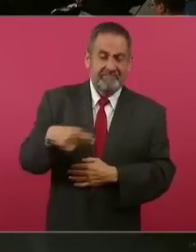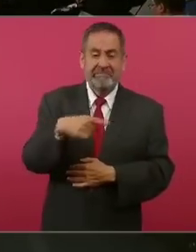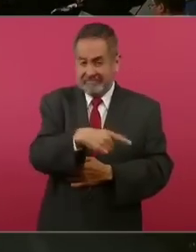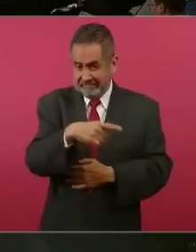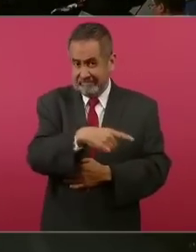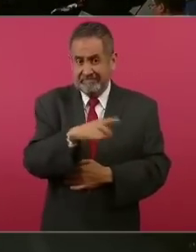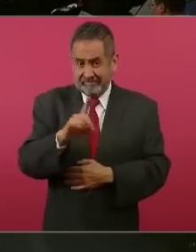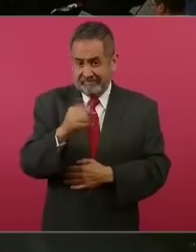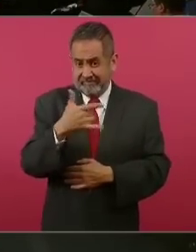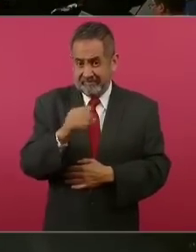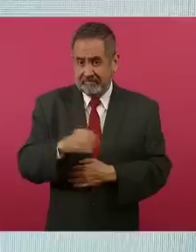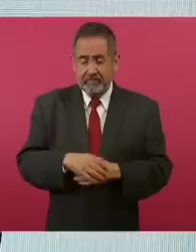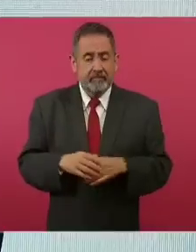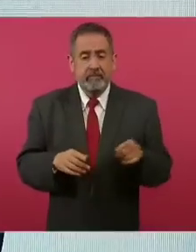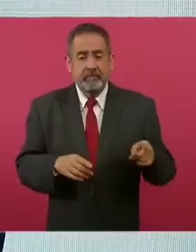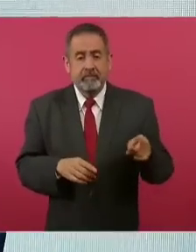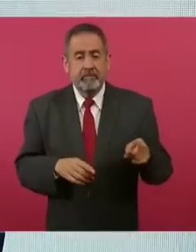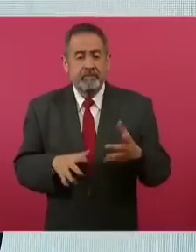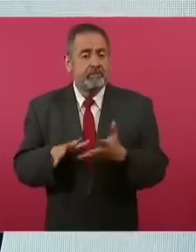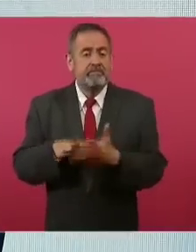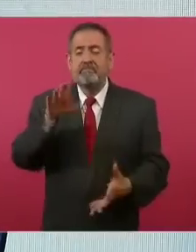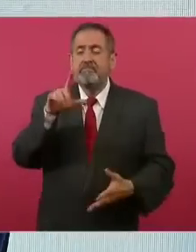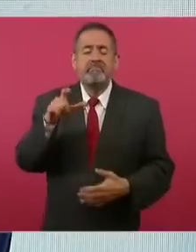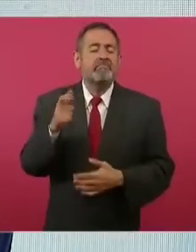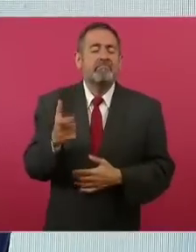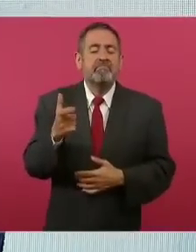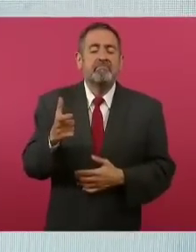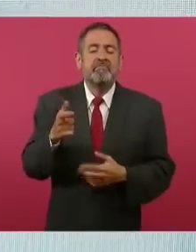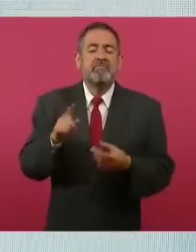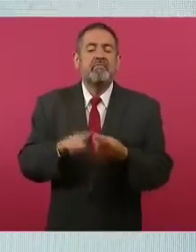y la mayor parte de su dinero